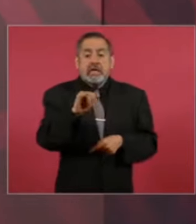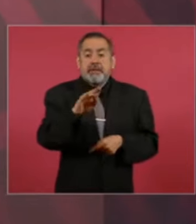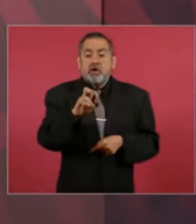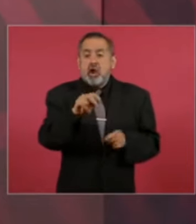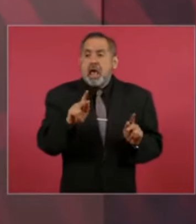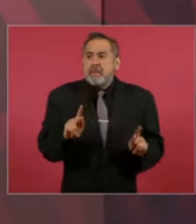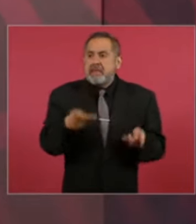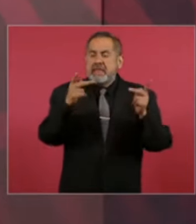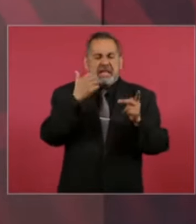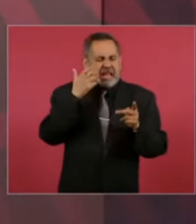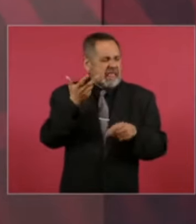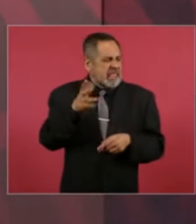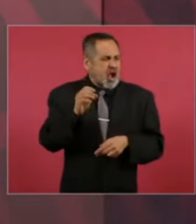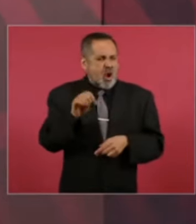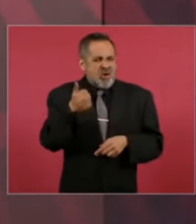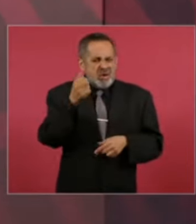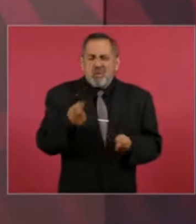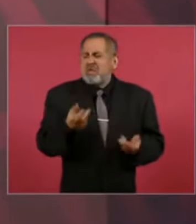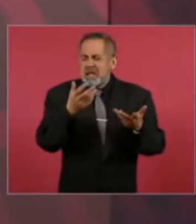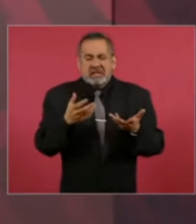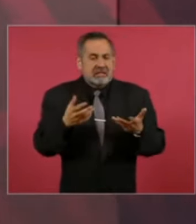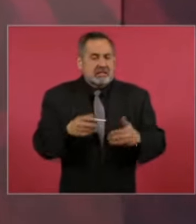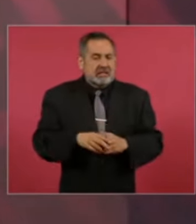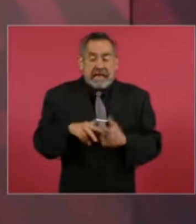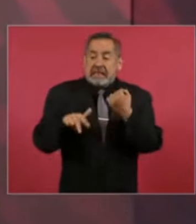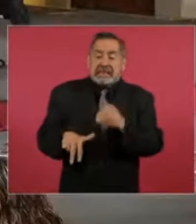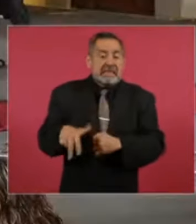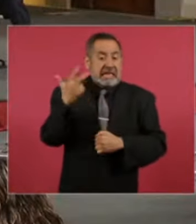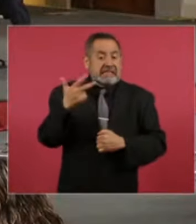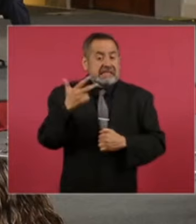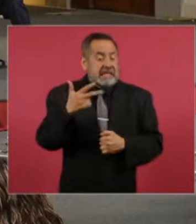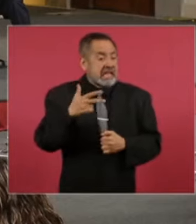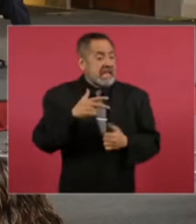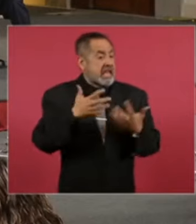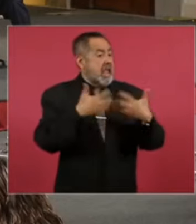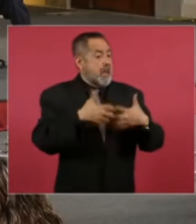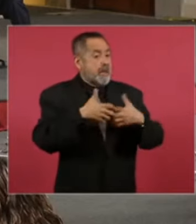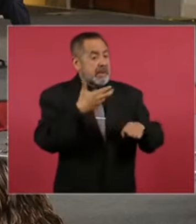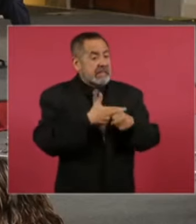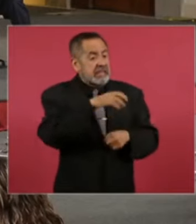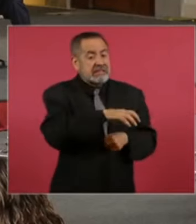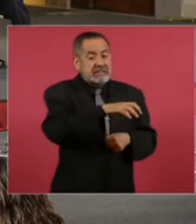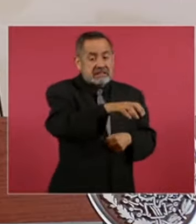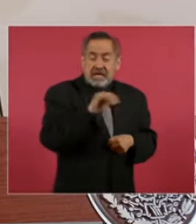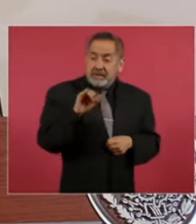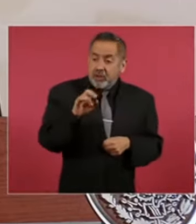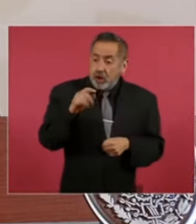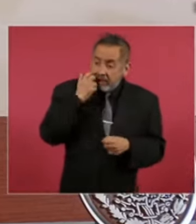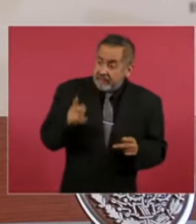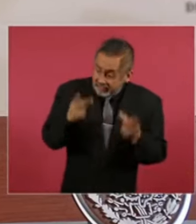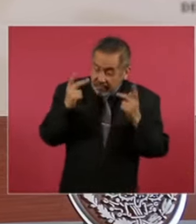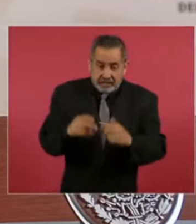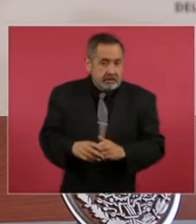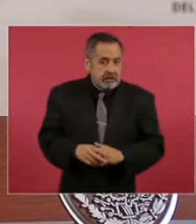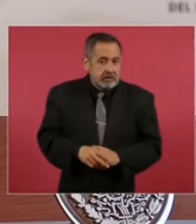Vamos a ir a la conferencia del presidente López Obrador hoy 16 de febrero del 2024.